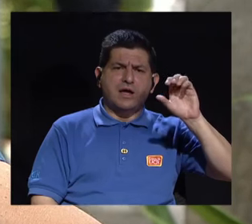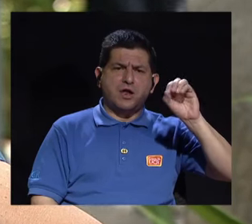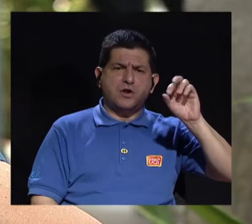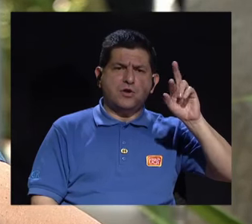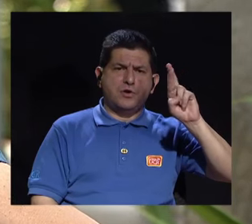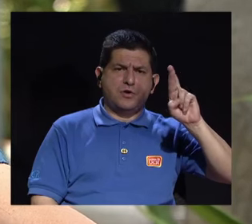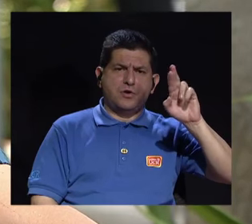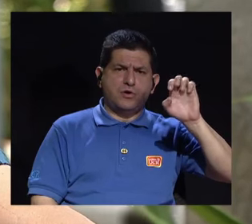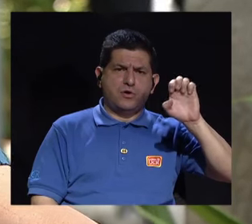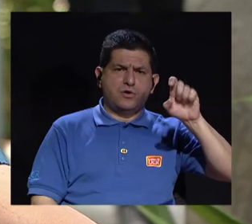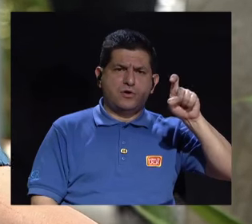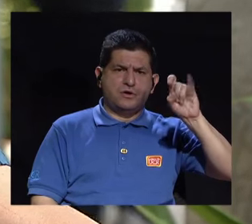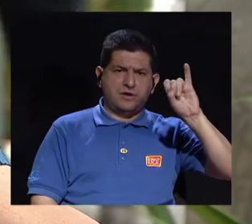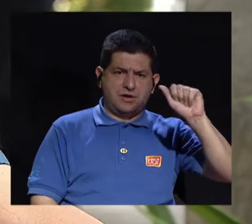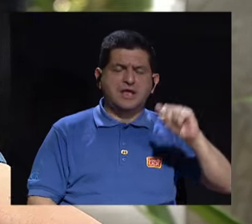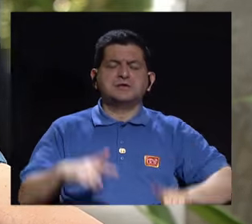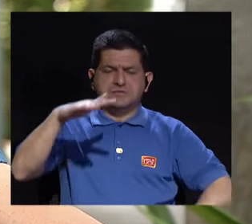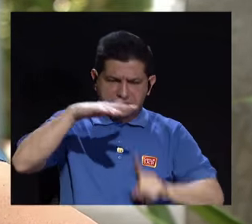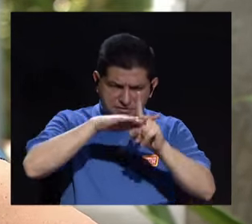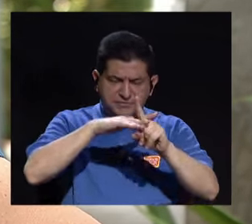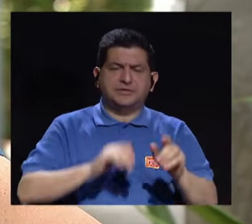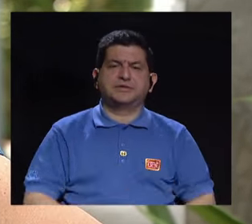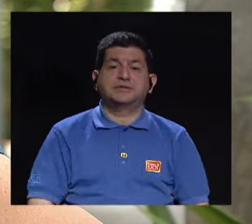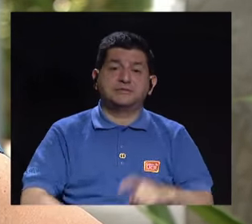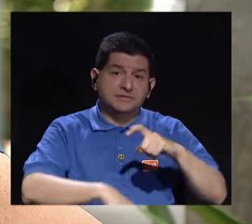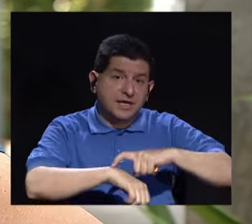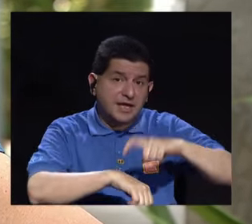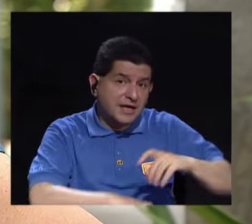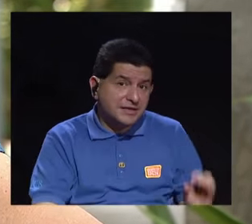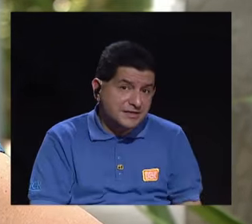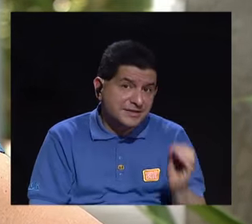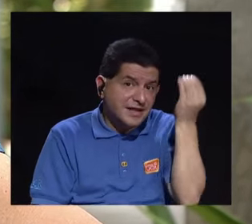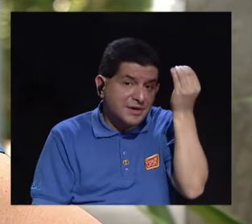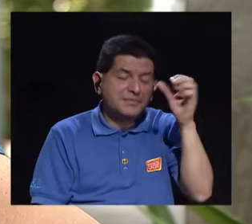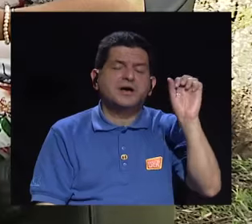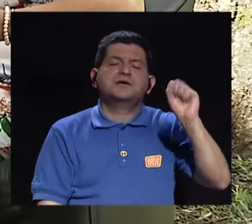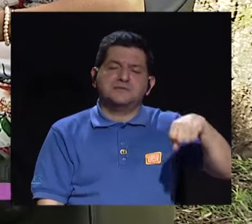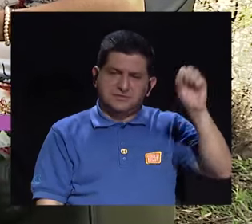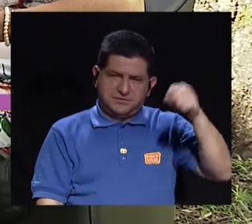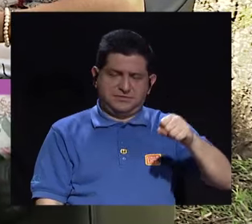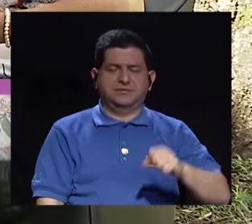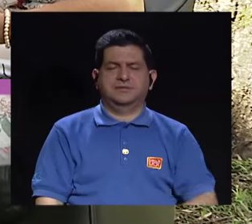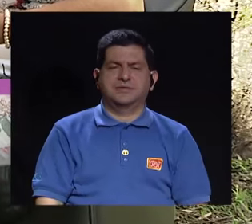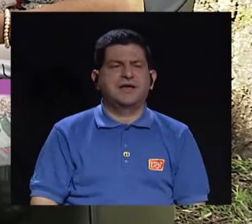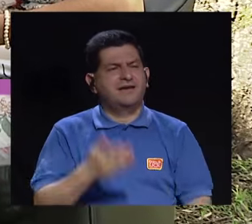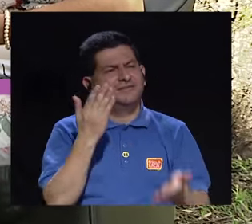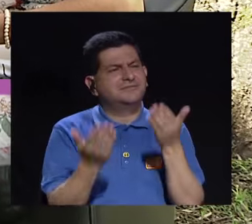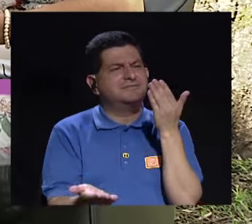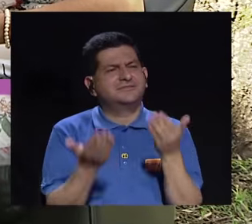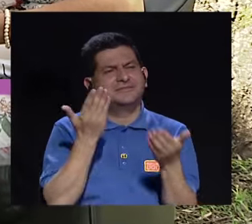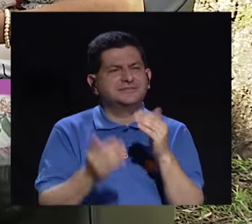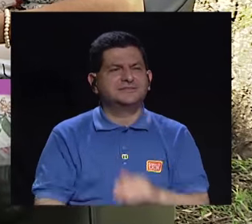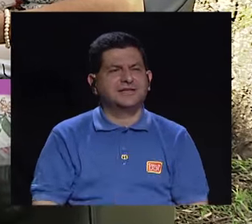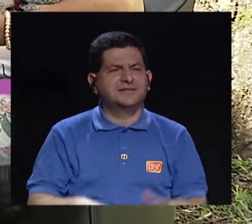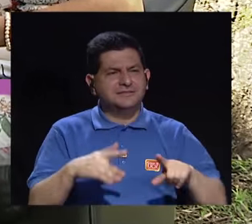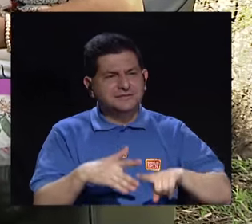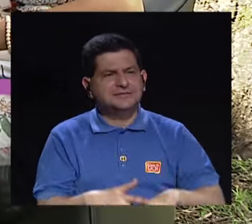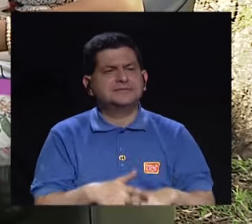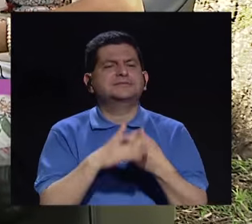pero en las escuelas se empieza también a ¿Propiamente en la etapa de la adolescencia? En la adolescencia, digamos que